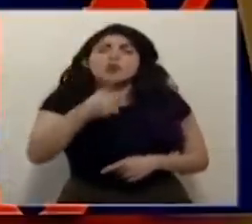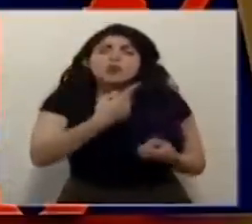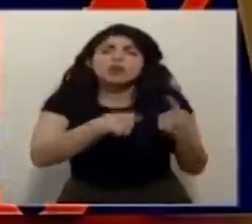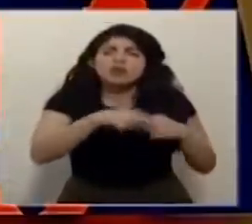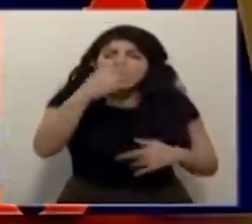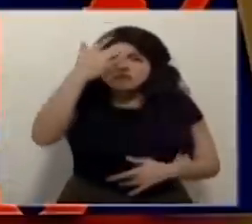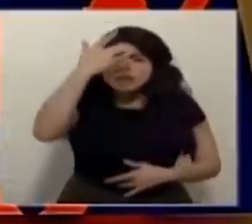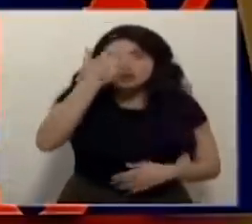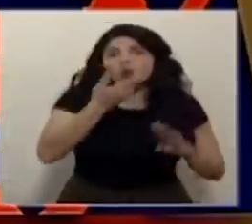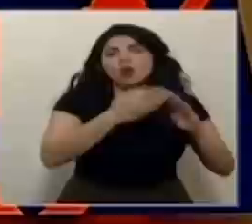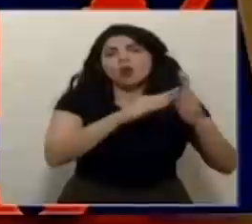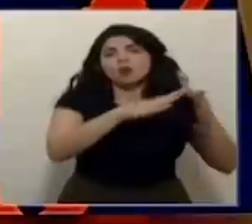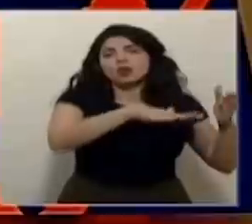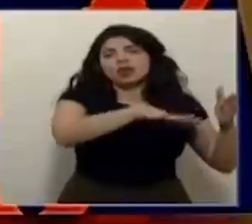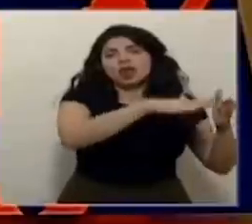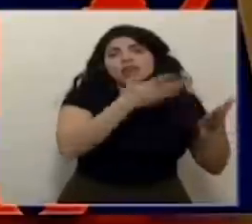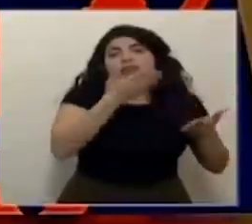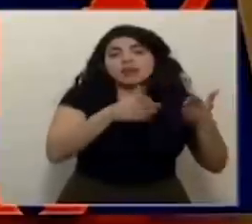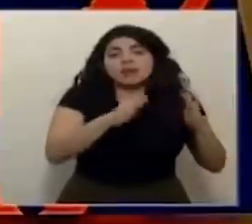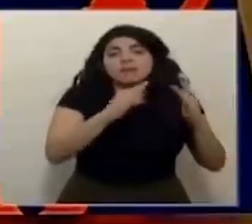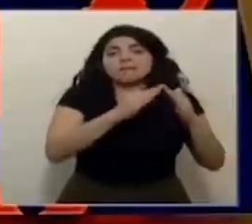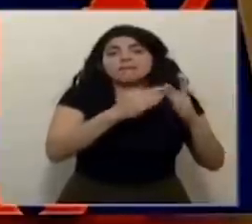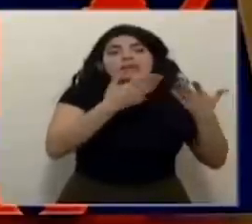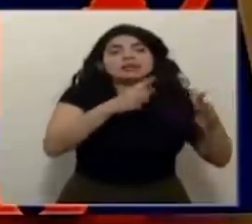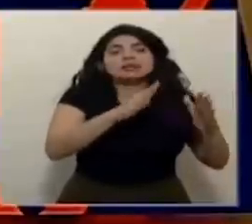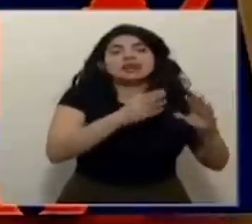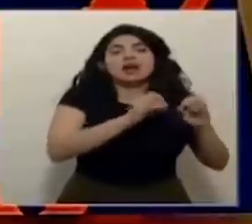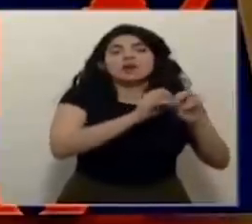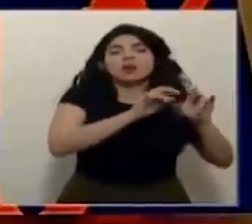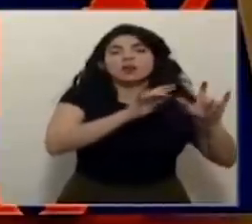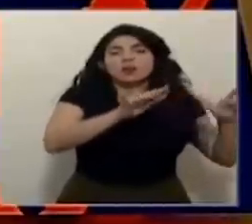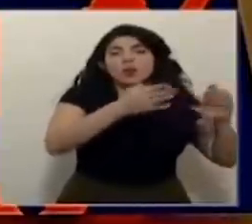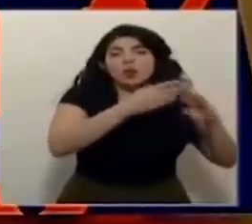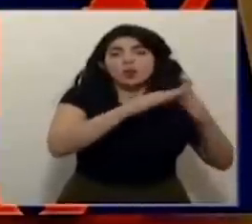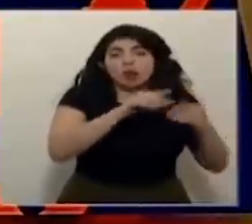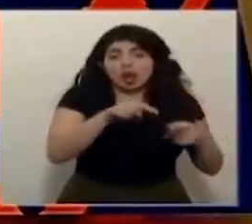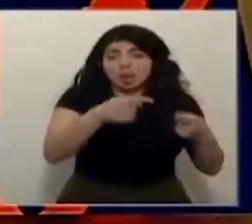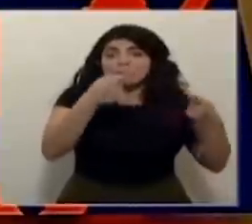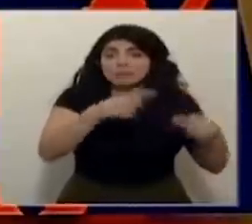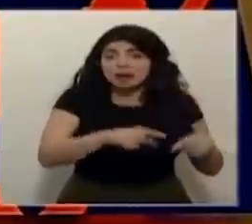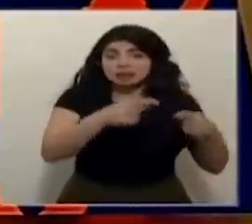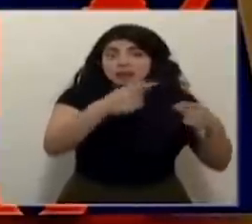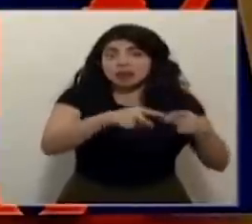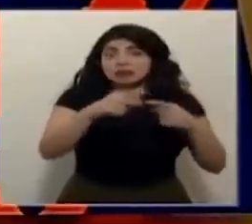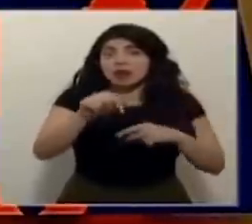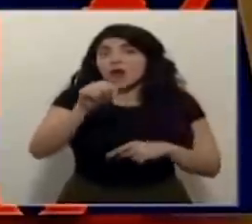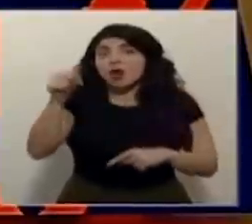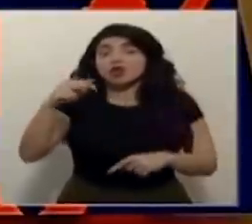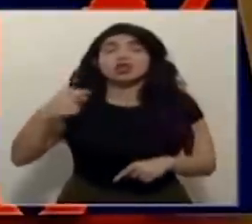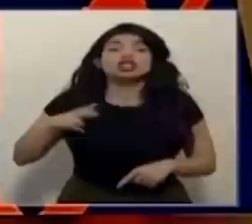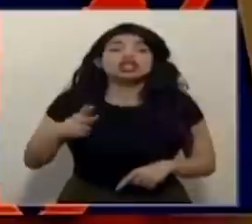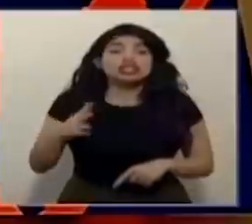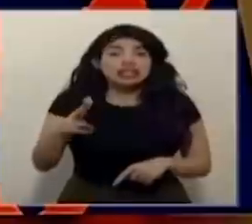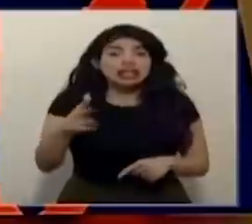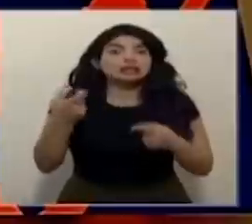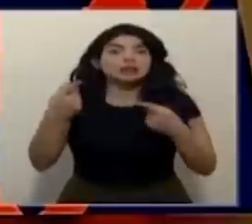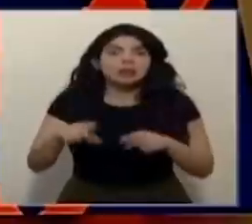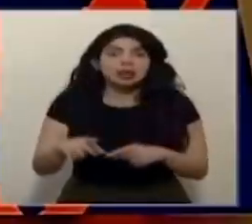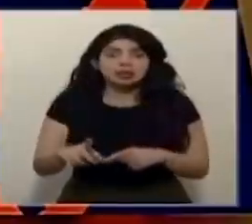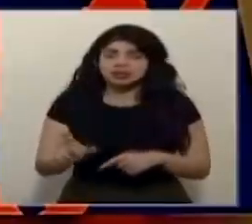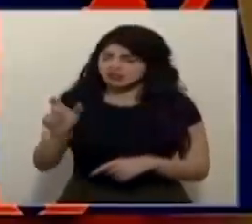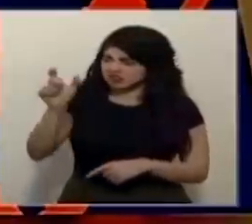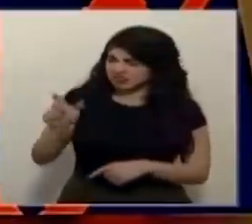porque viven en sitios donde ya hay transmisión comunitaria esto nos ha pasado también en otras áreas como en los chiles en donde han dado